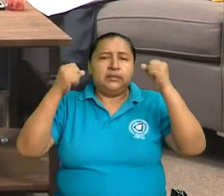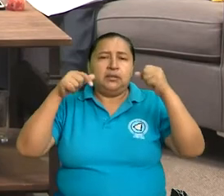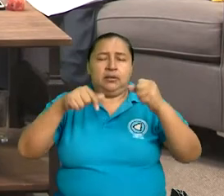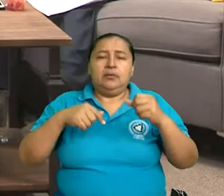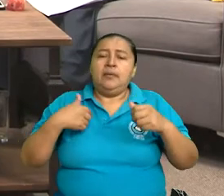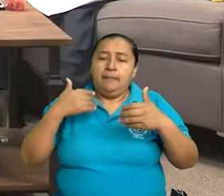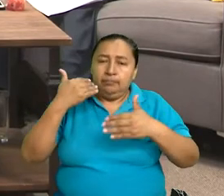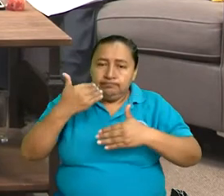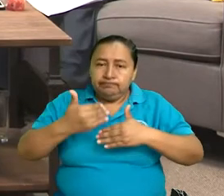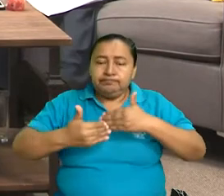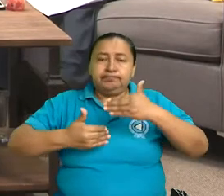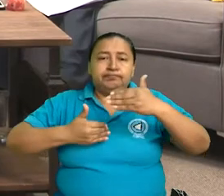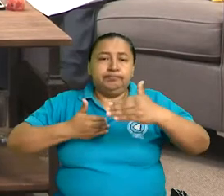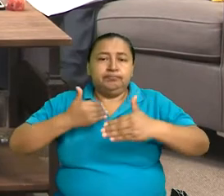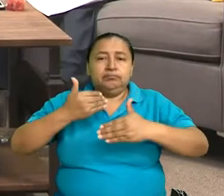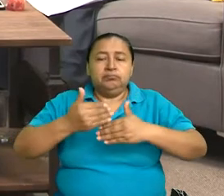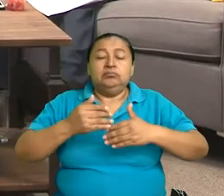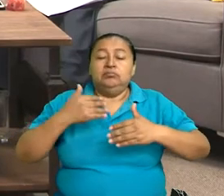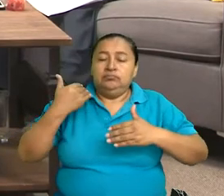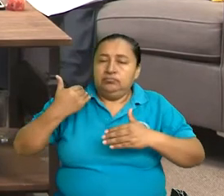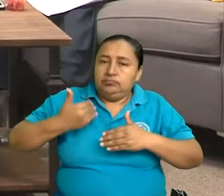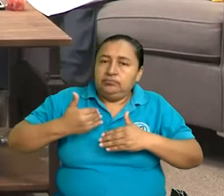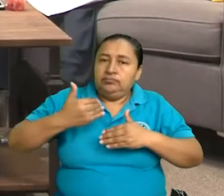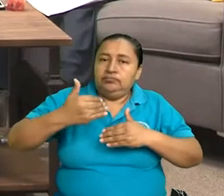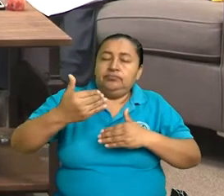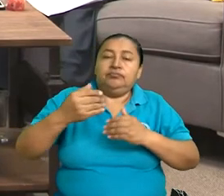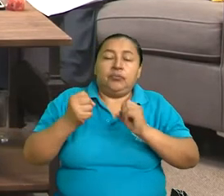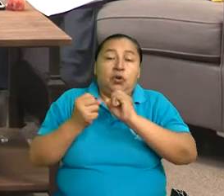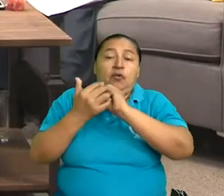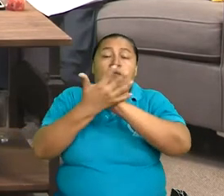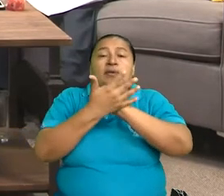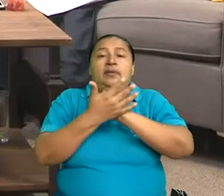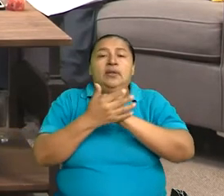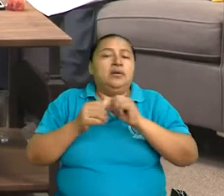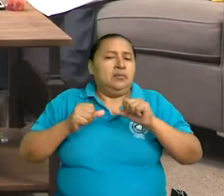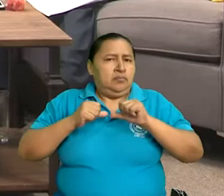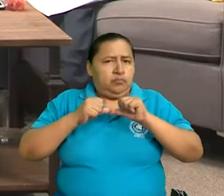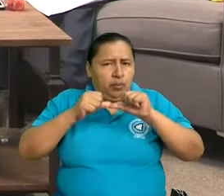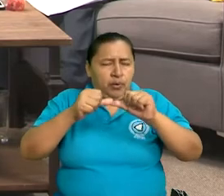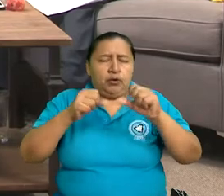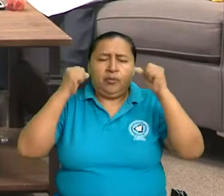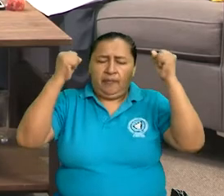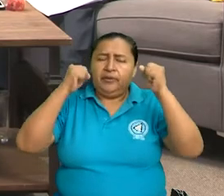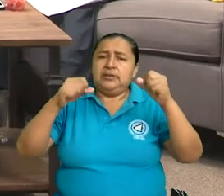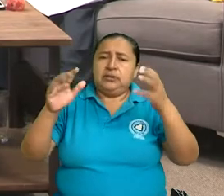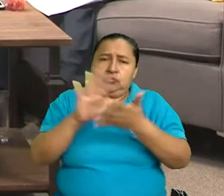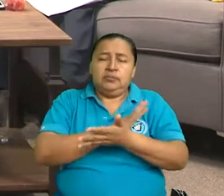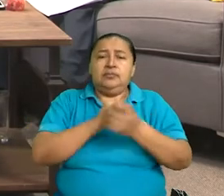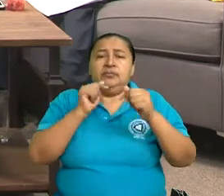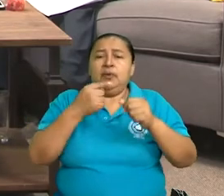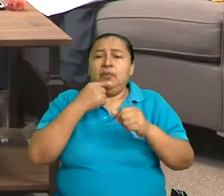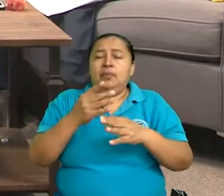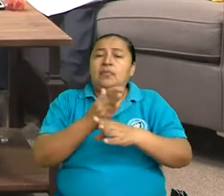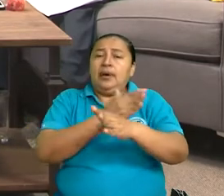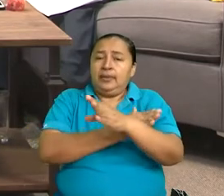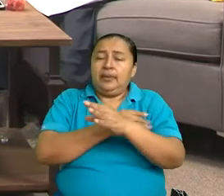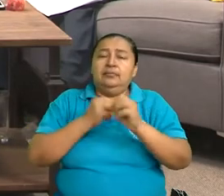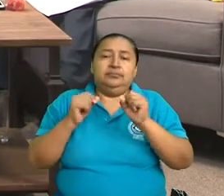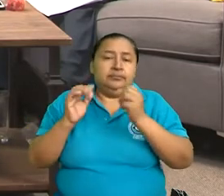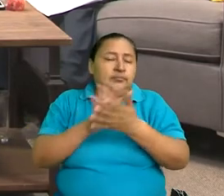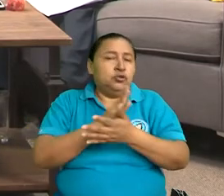paulatinamente, progresivamente el COVID. Y lo vamos a vencer definitivamente, así como hemos vencido